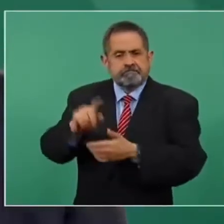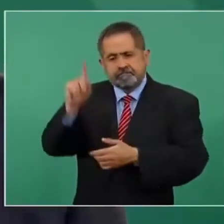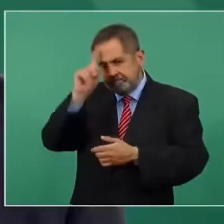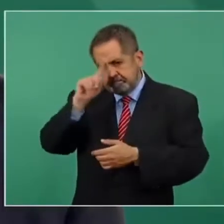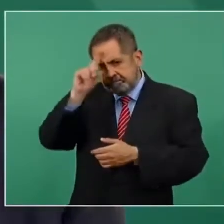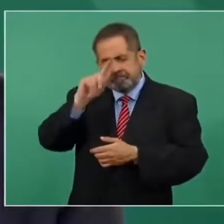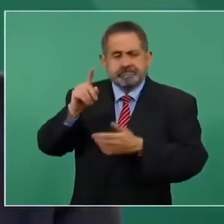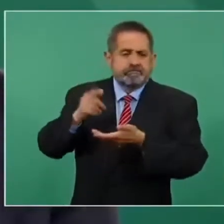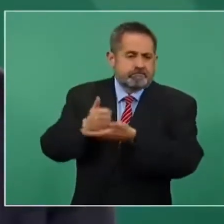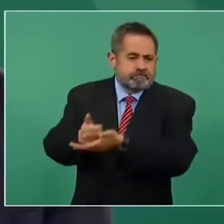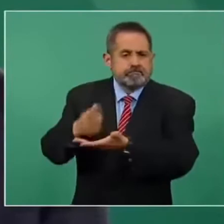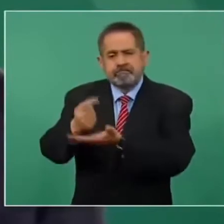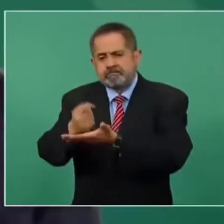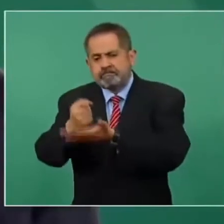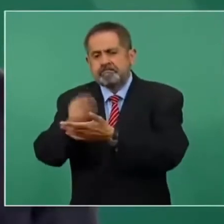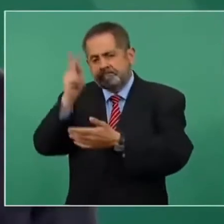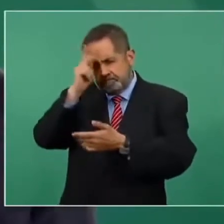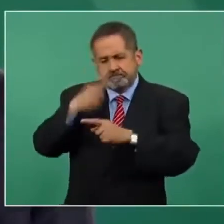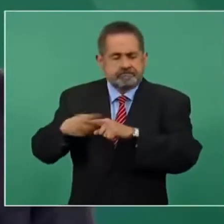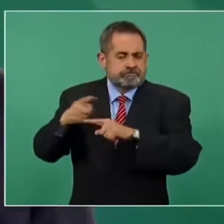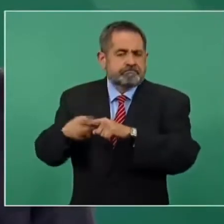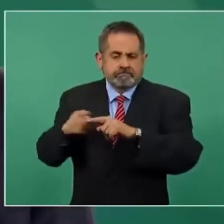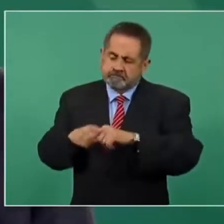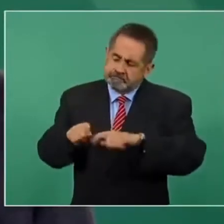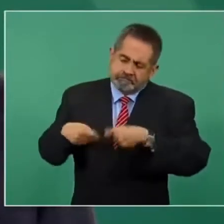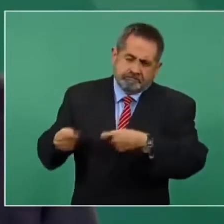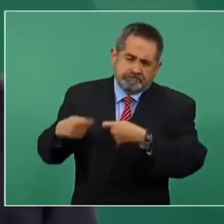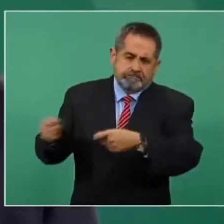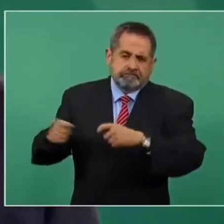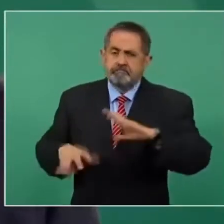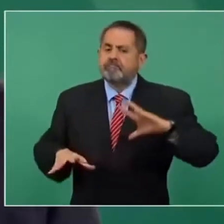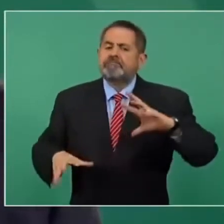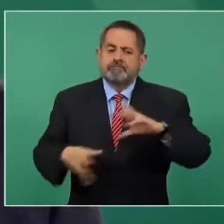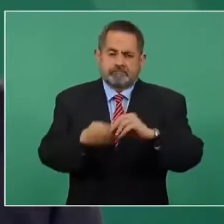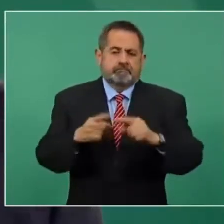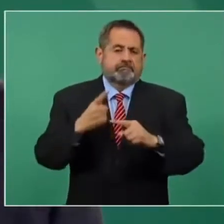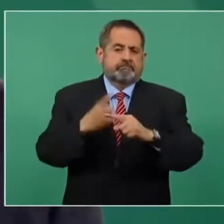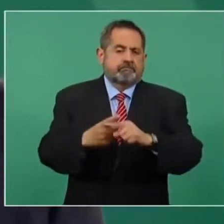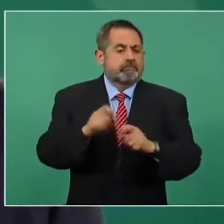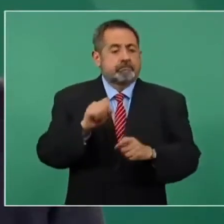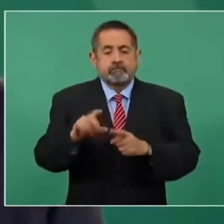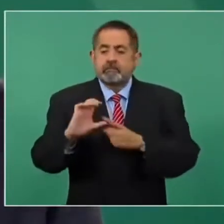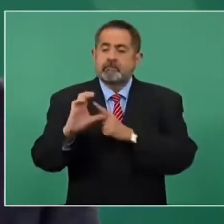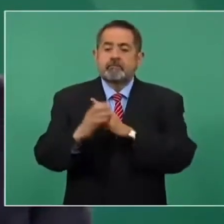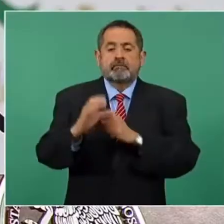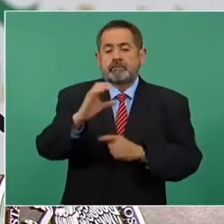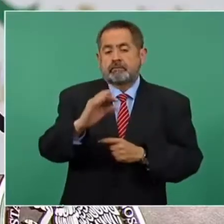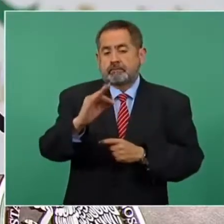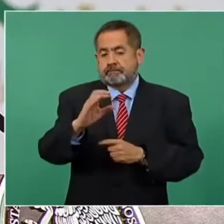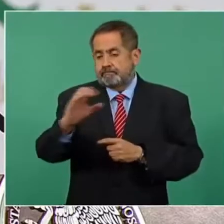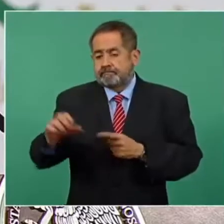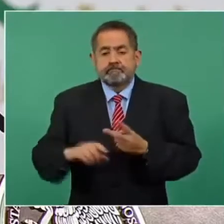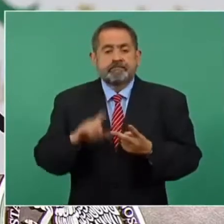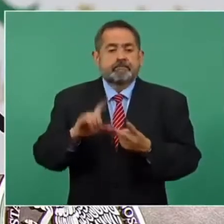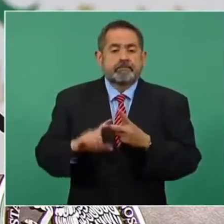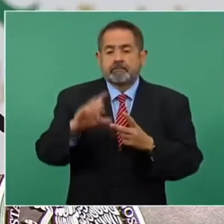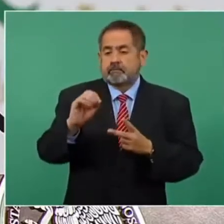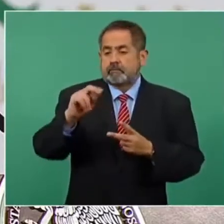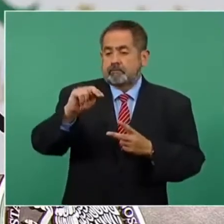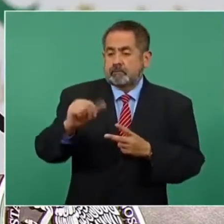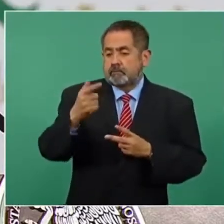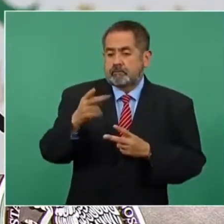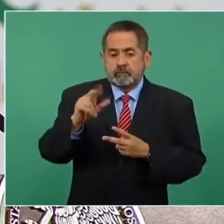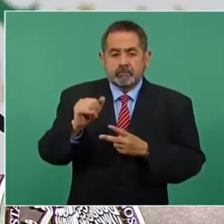de manera permanente, y de otras intervenciones de la Comisión Federal de Electricidad, de la Comisión Nacional del Agua,